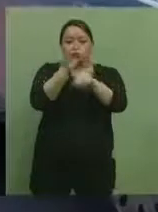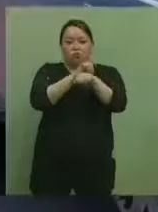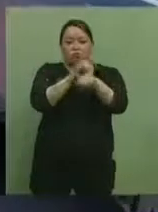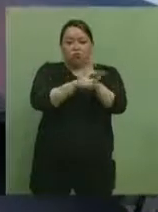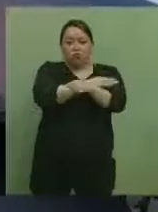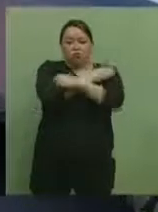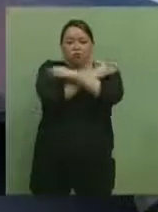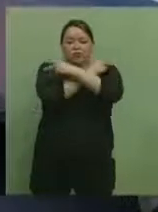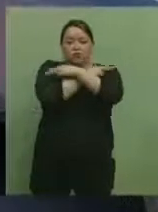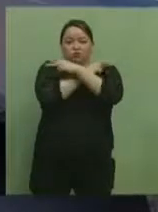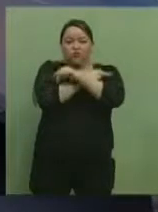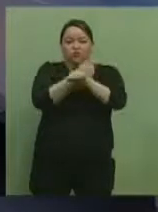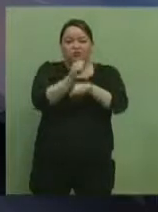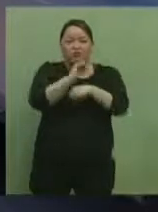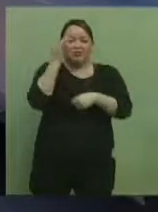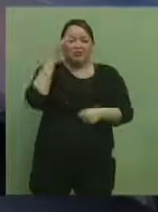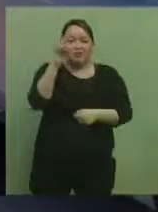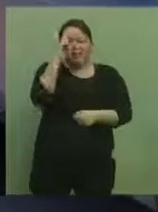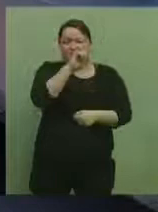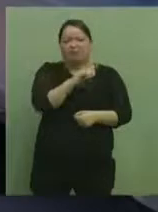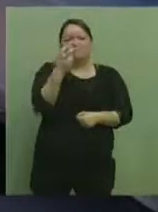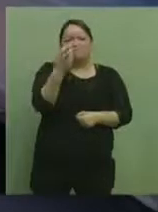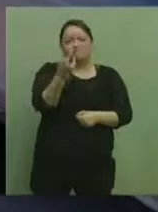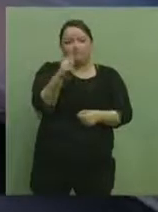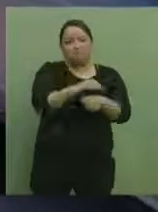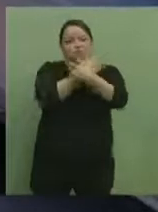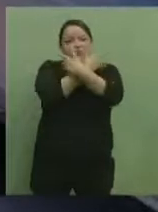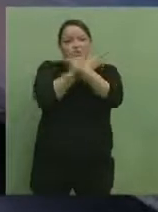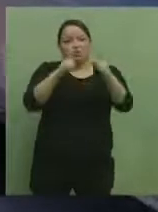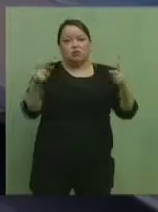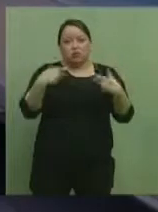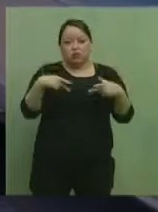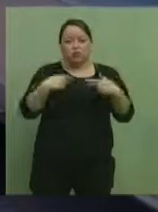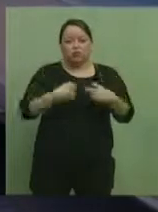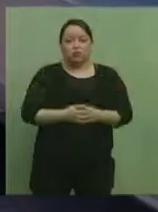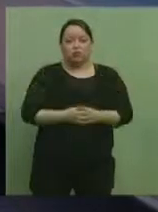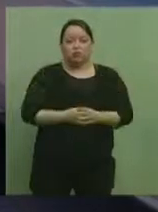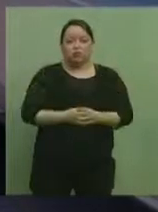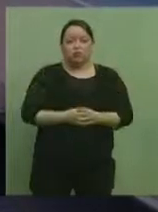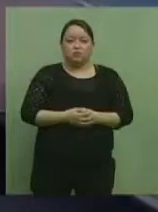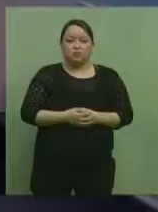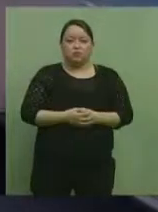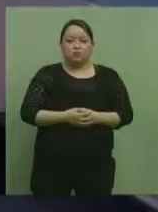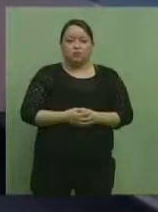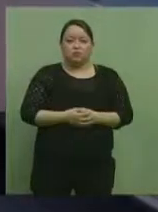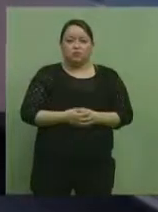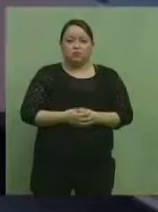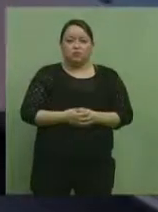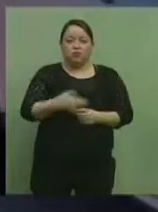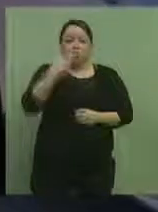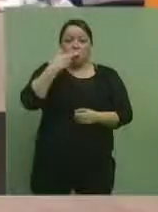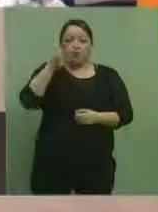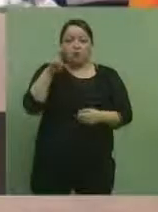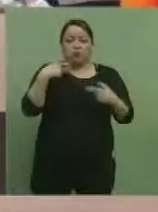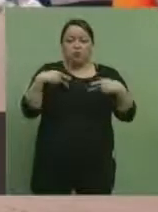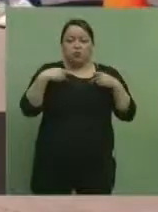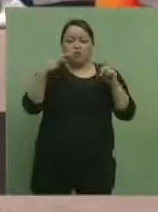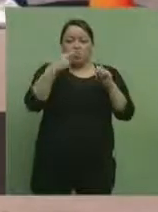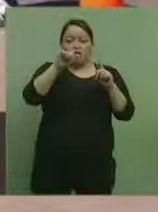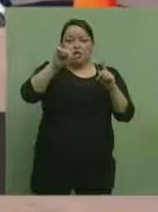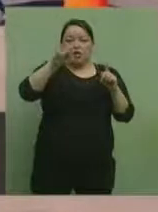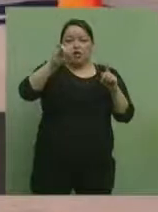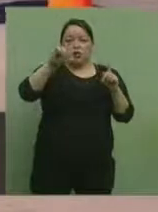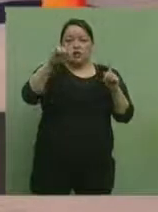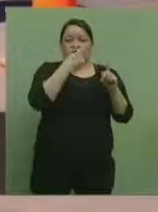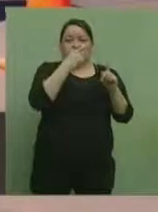del periodo de Semana Santa. Esto con la finalidad de dar paso libre a los visitantes. El prestador de servicio del giro restaurantero Ariel Gaspar